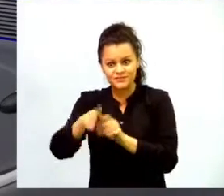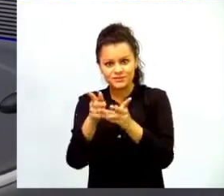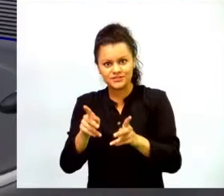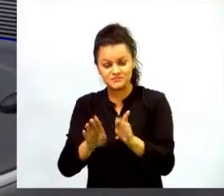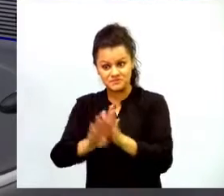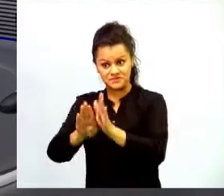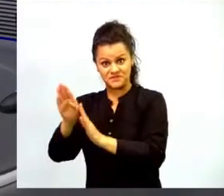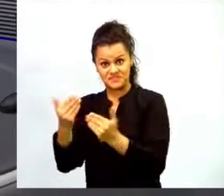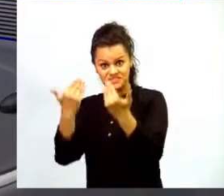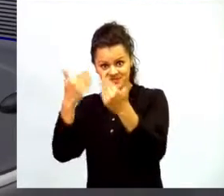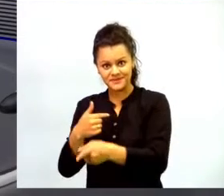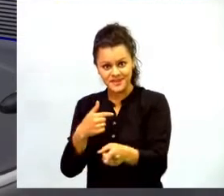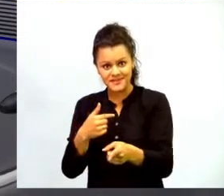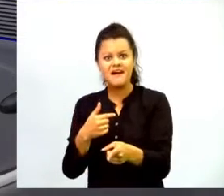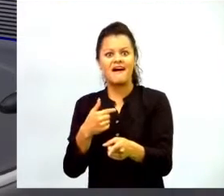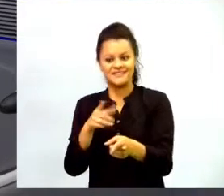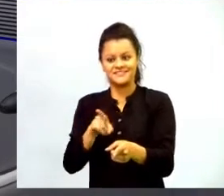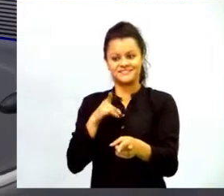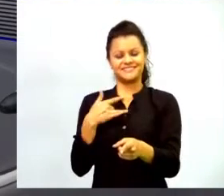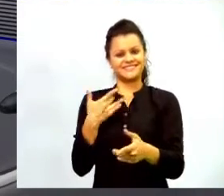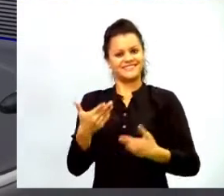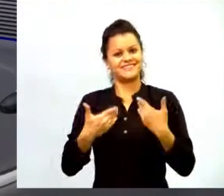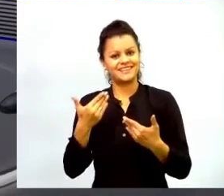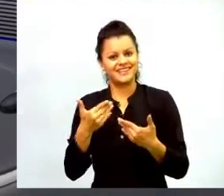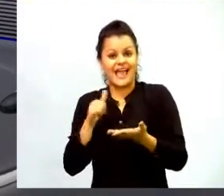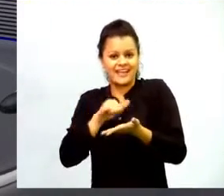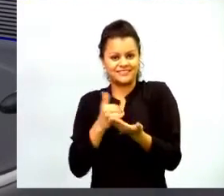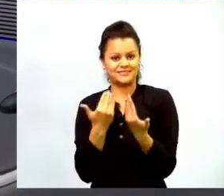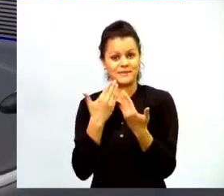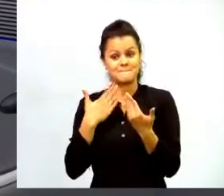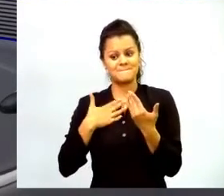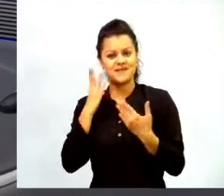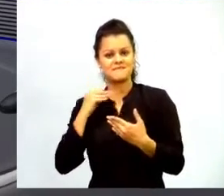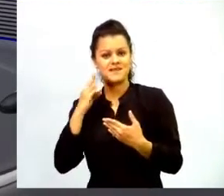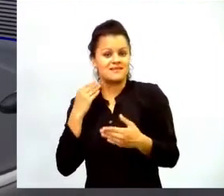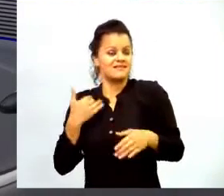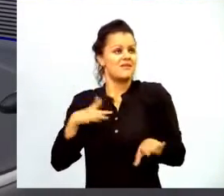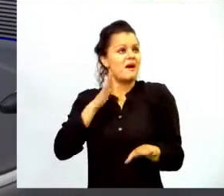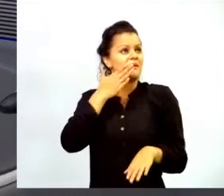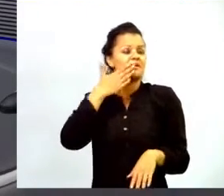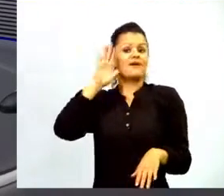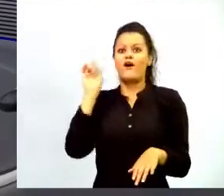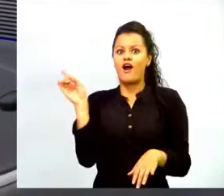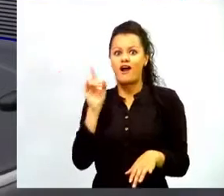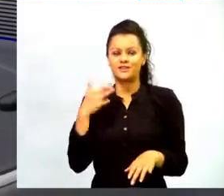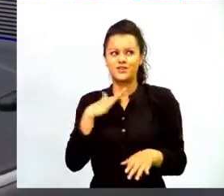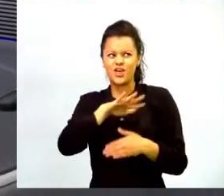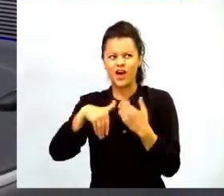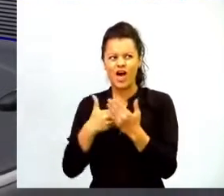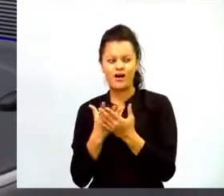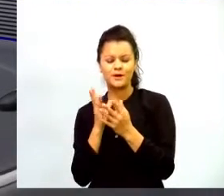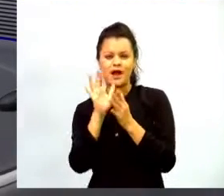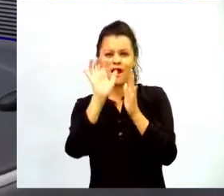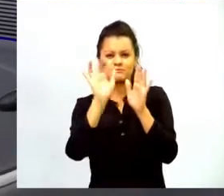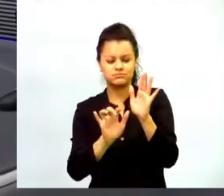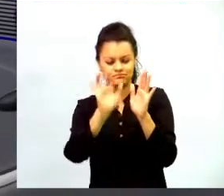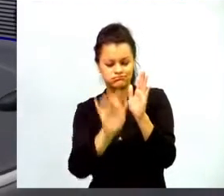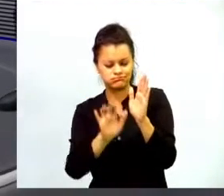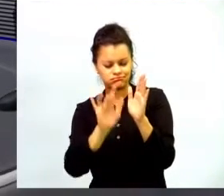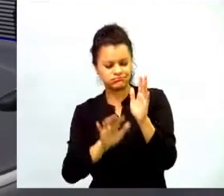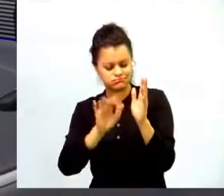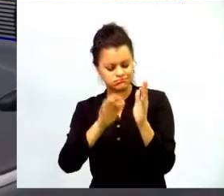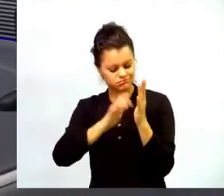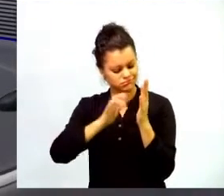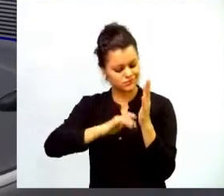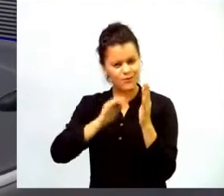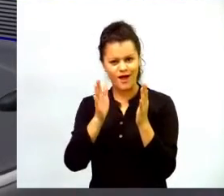enseñarles a sistematizar y evaluar su experiencia es un camino para que permanezcan fuertemente en el uso por lo tanto que